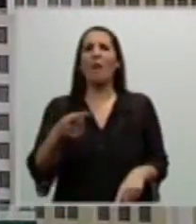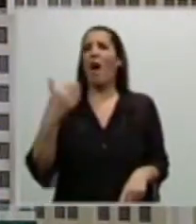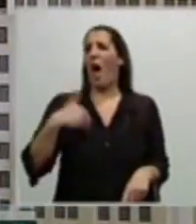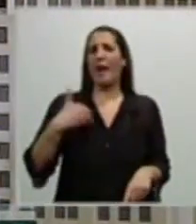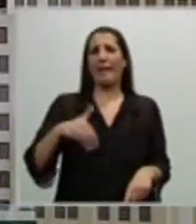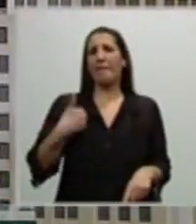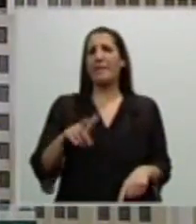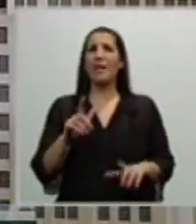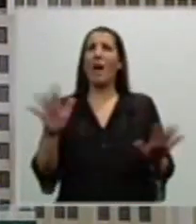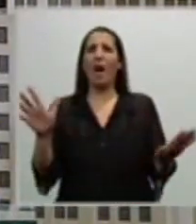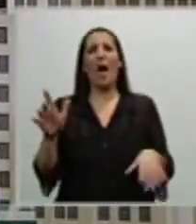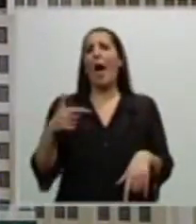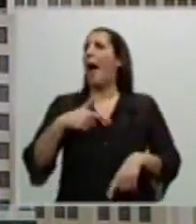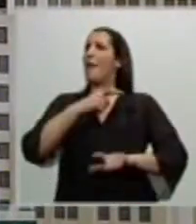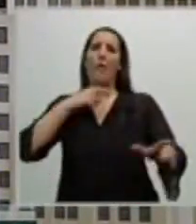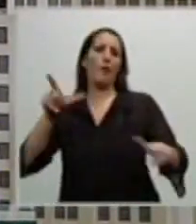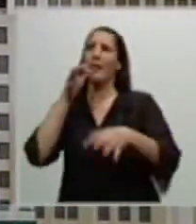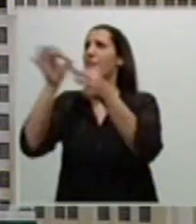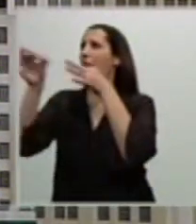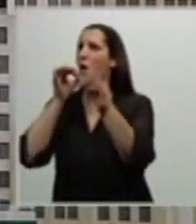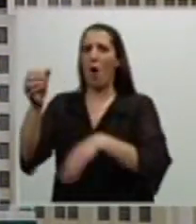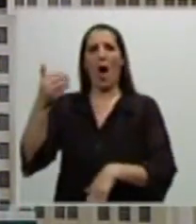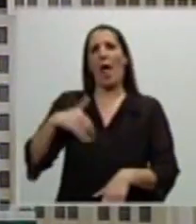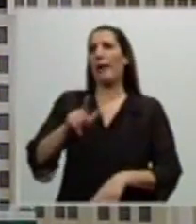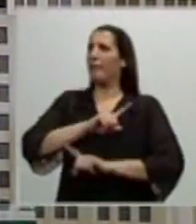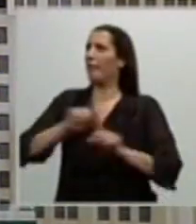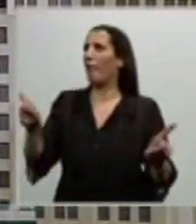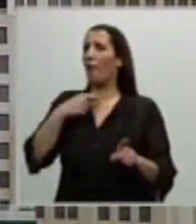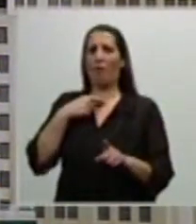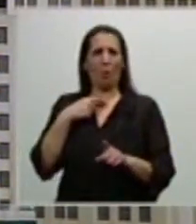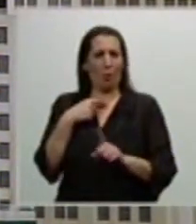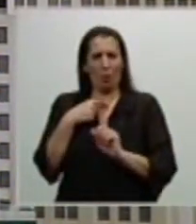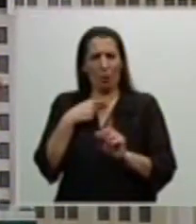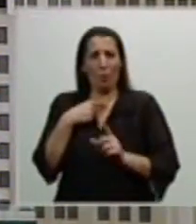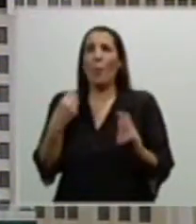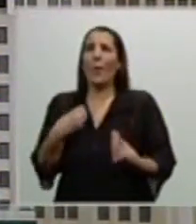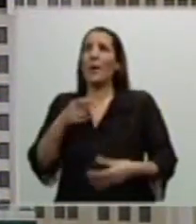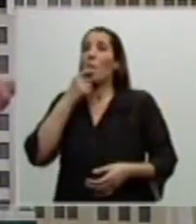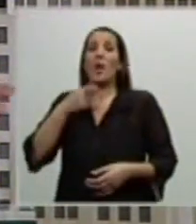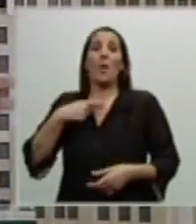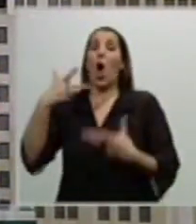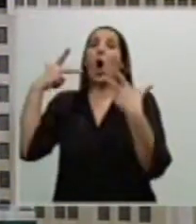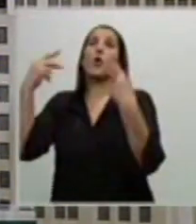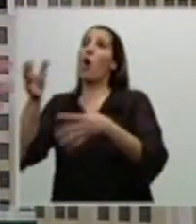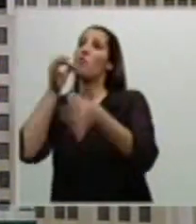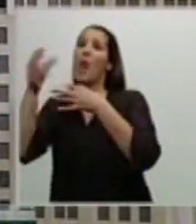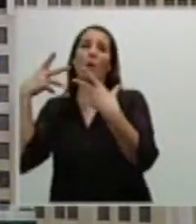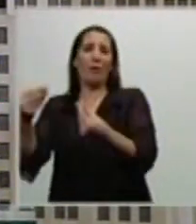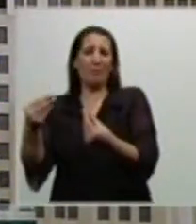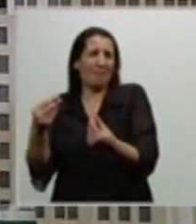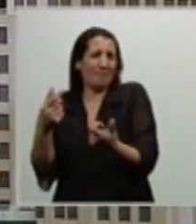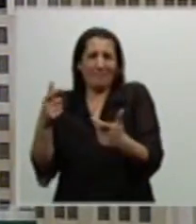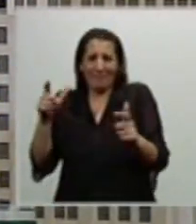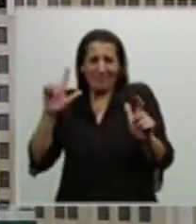no tenga vocación de diálogo, porque negarse al diálogo, sea con quien sea, es un absurdo en el mundo contemporáneo.